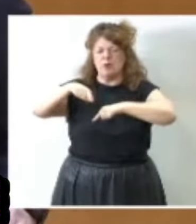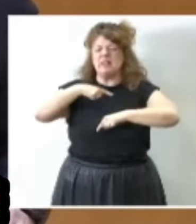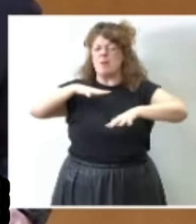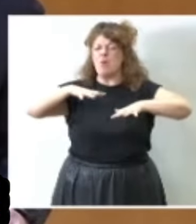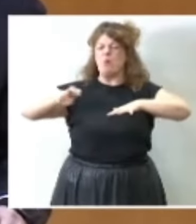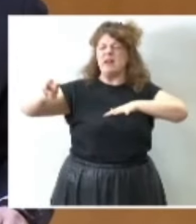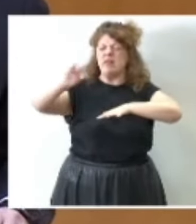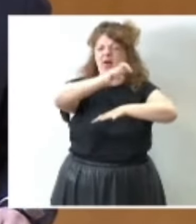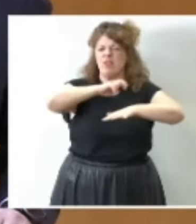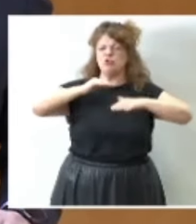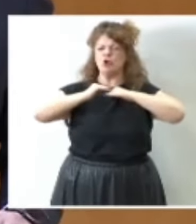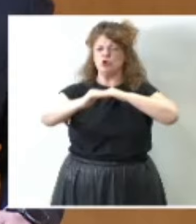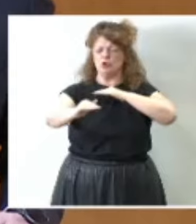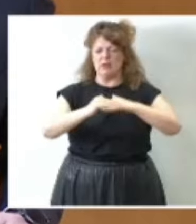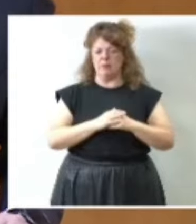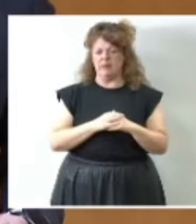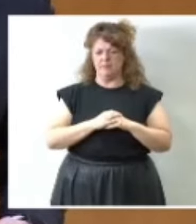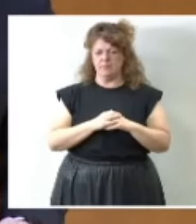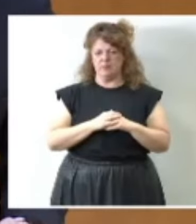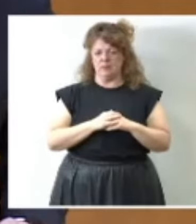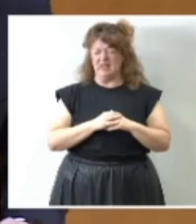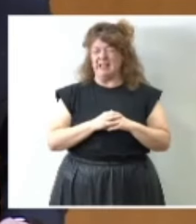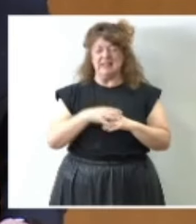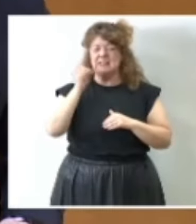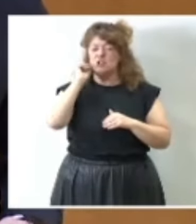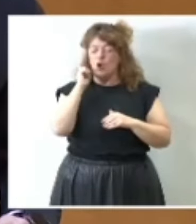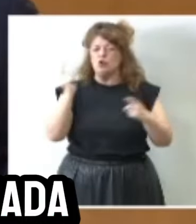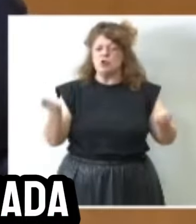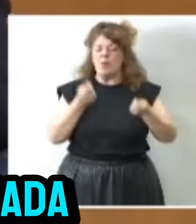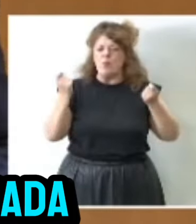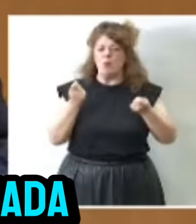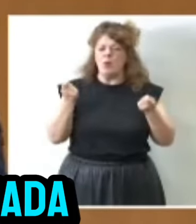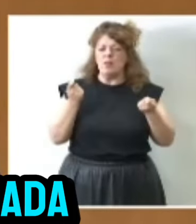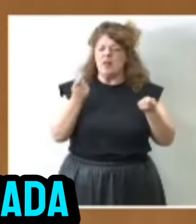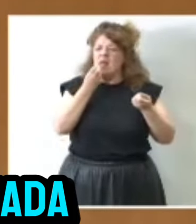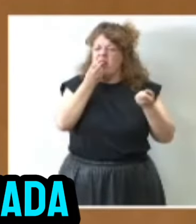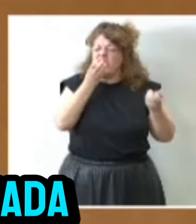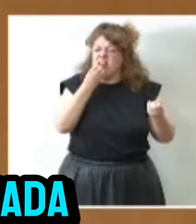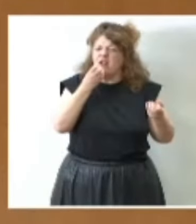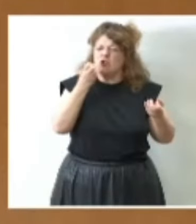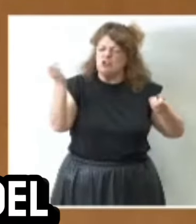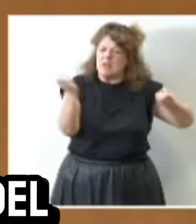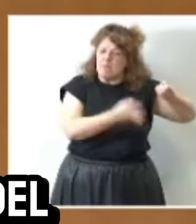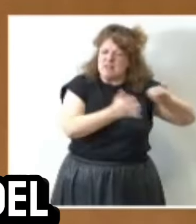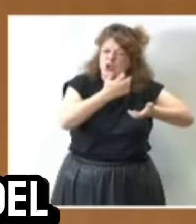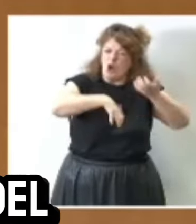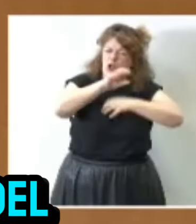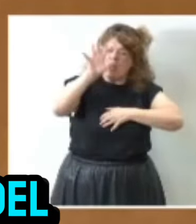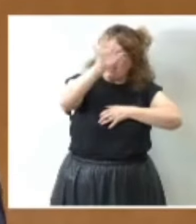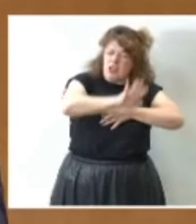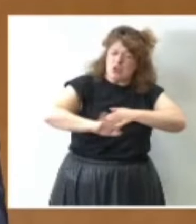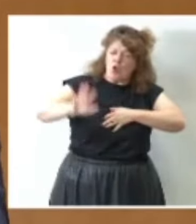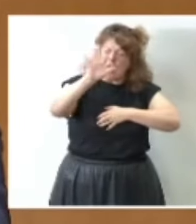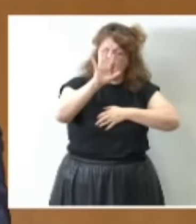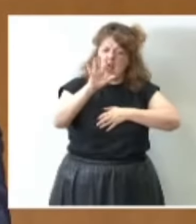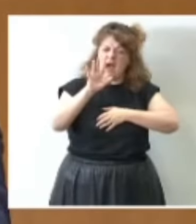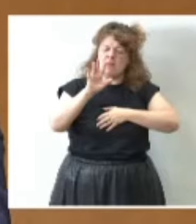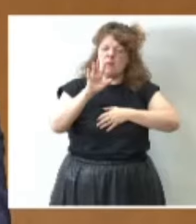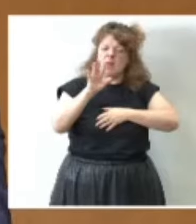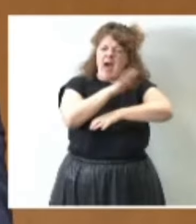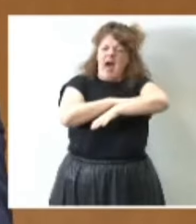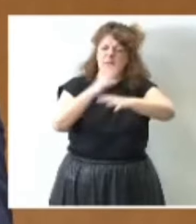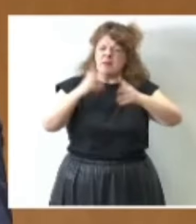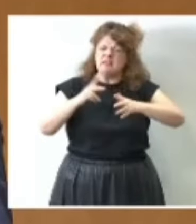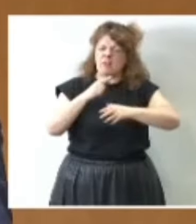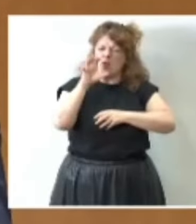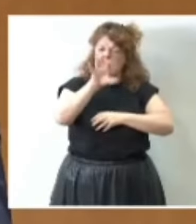Movilidad Sostenible, es decir, ya no se publicarán los datos de inversión territorializada de toda la Administración General del Estado y sus